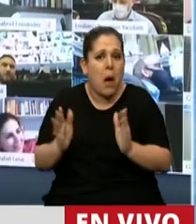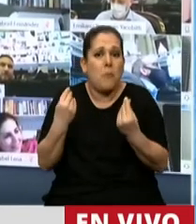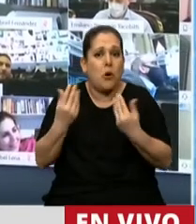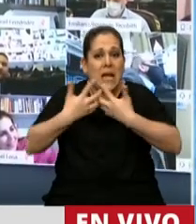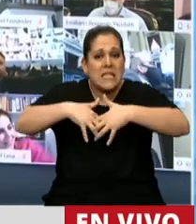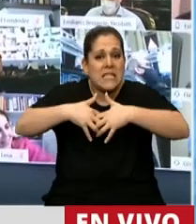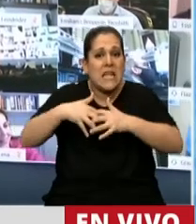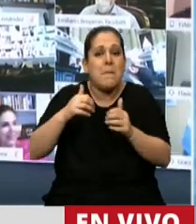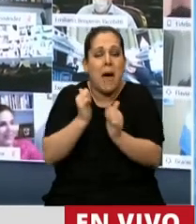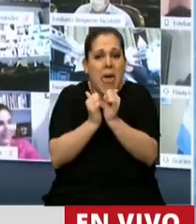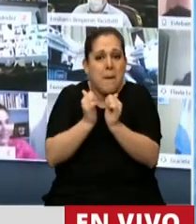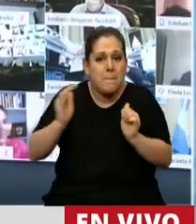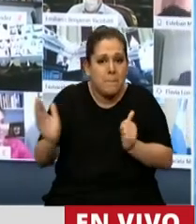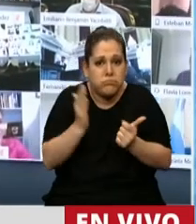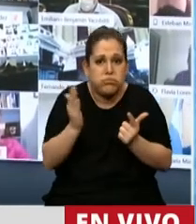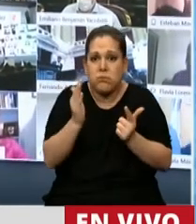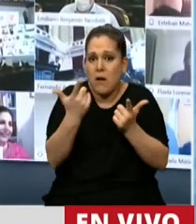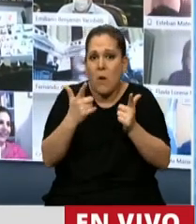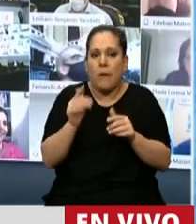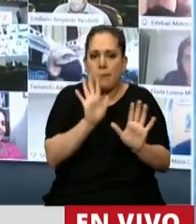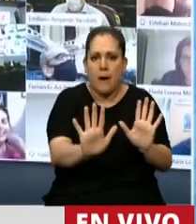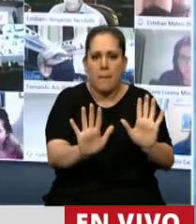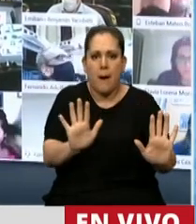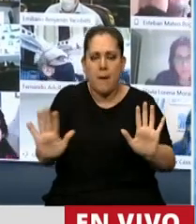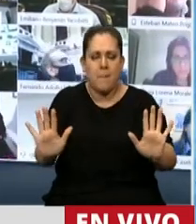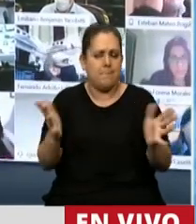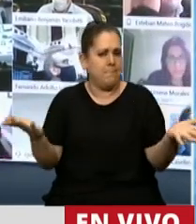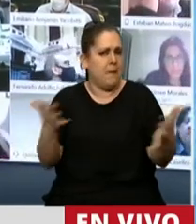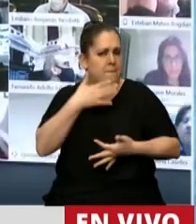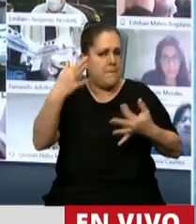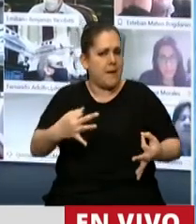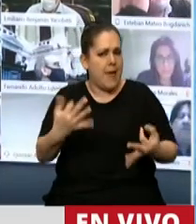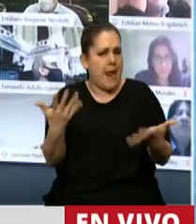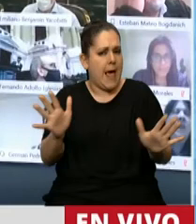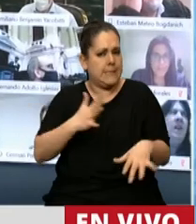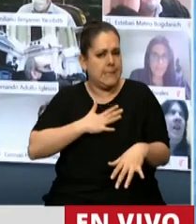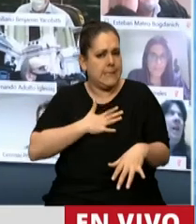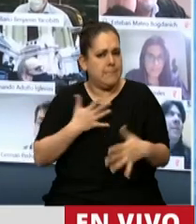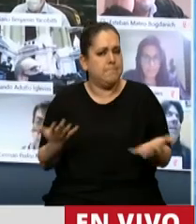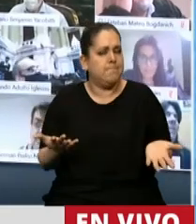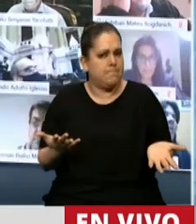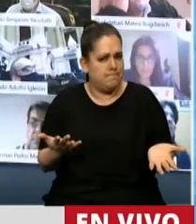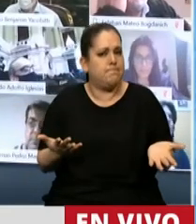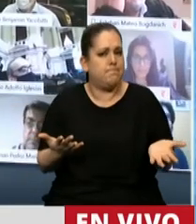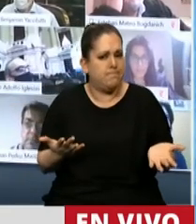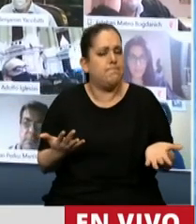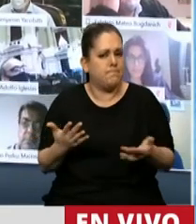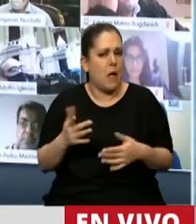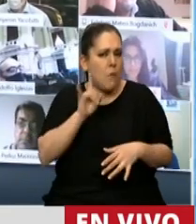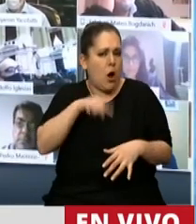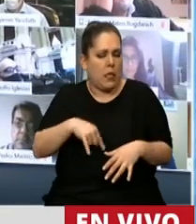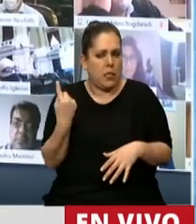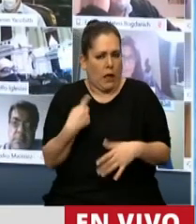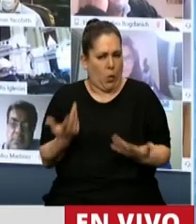todo el sistema empresarial crezca. Es una pena que tengamos, realmente, que nos hayamos vuelto tan patéticos. Somos patéticos